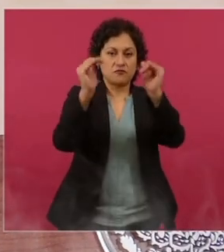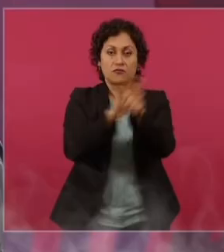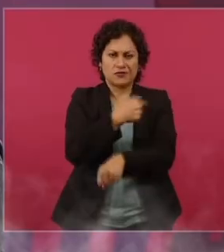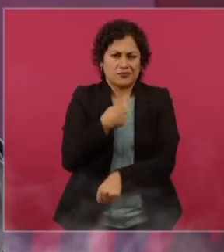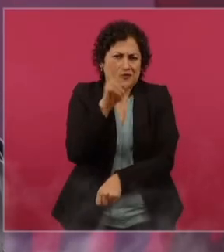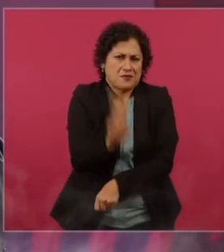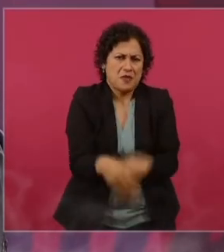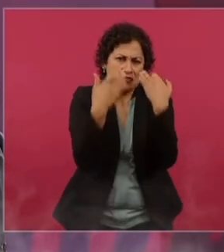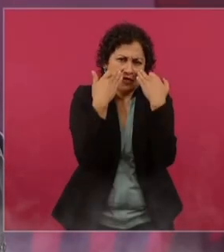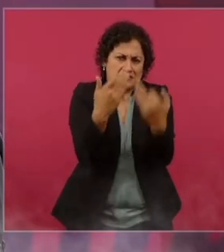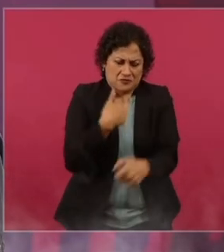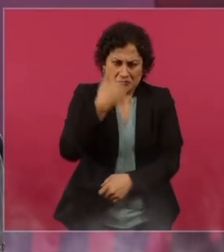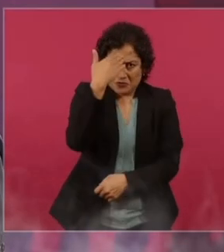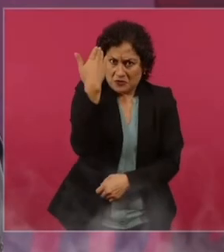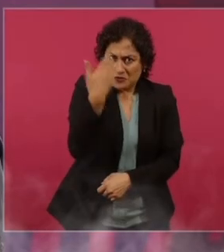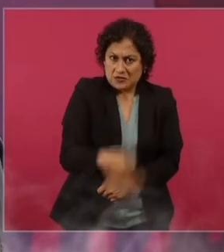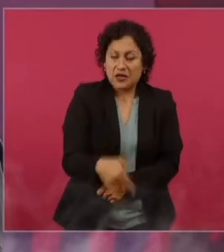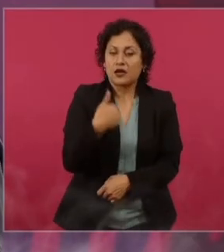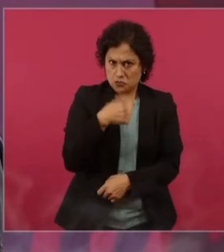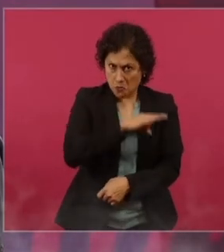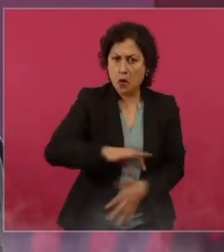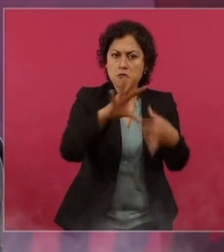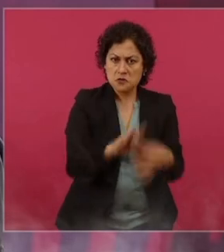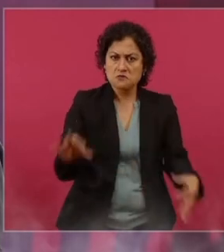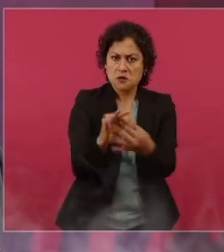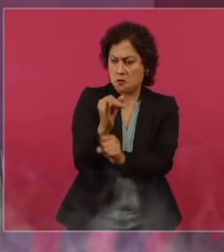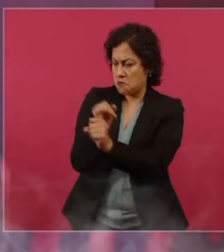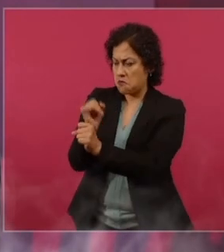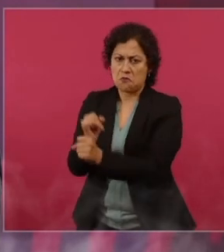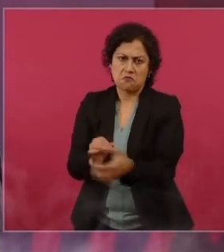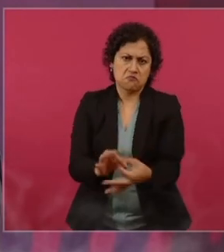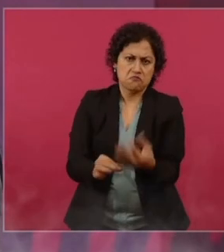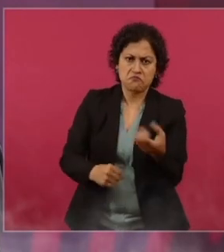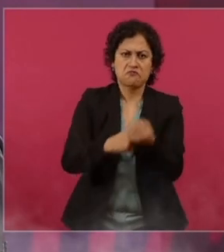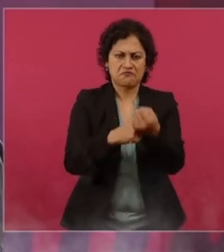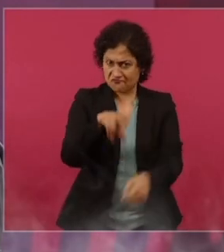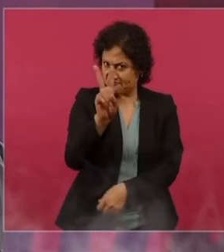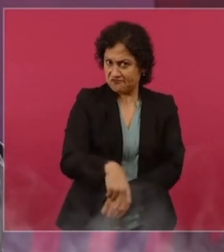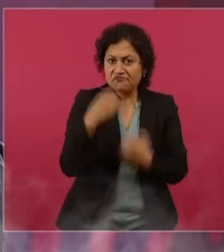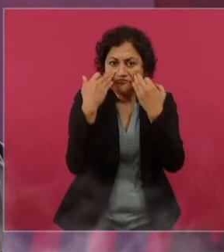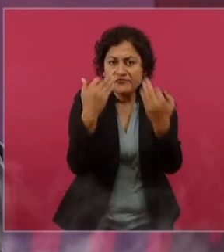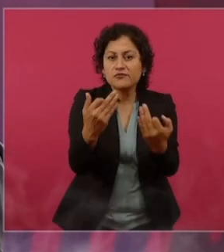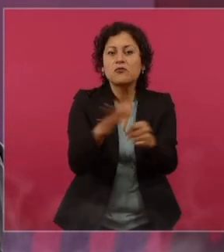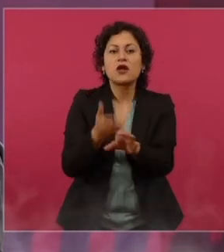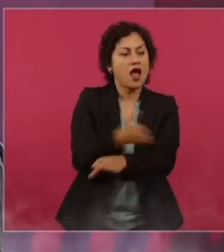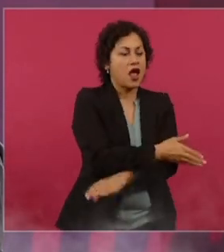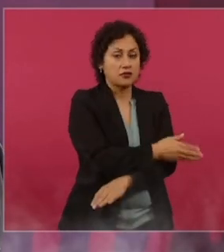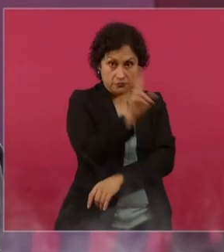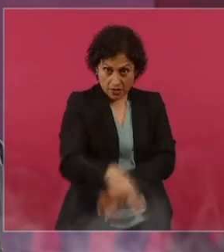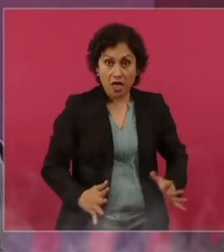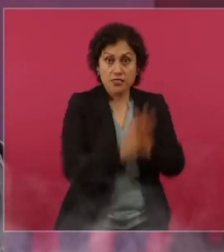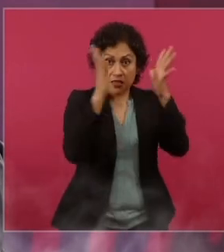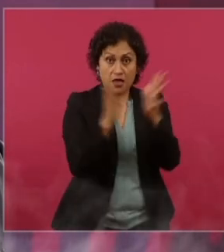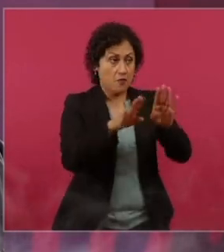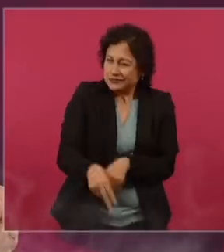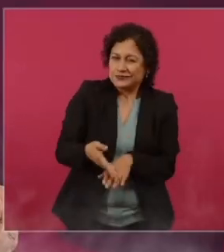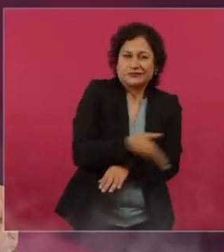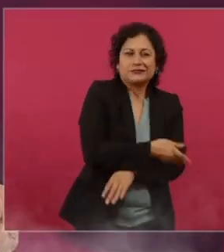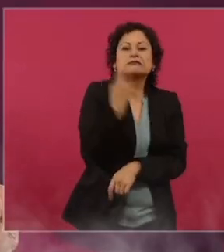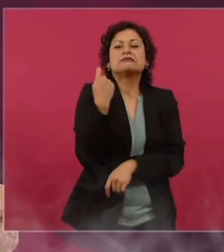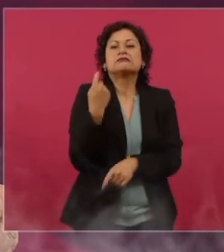y lo puedo fundar teóricamente, no era una democracia, era una oligarquía